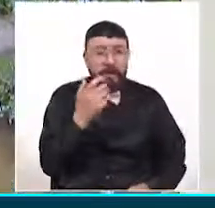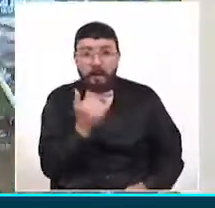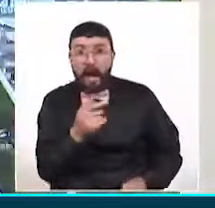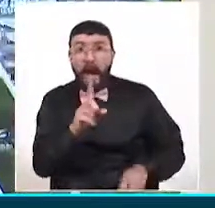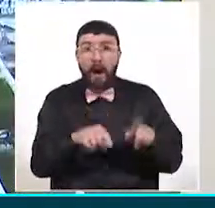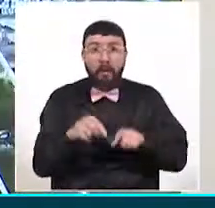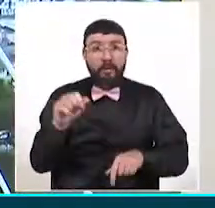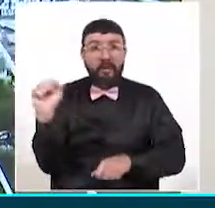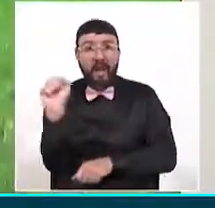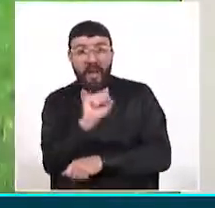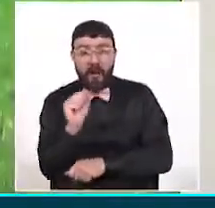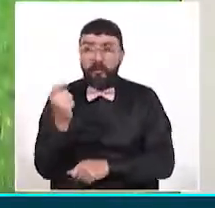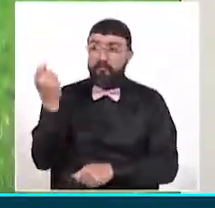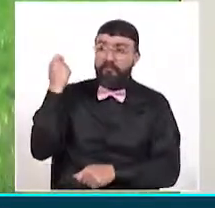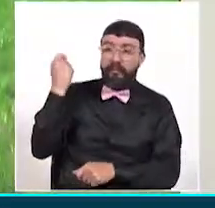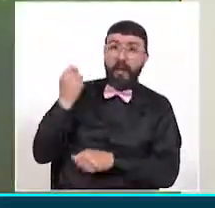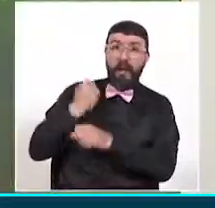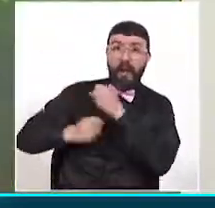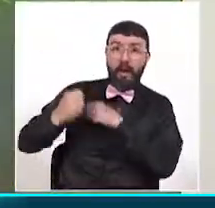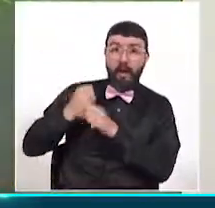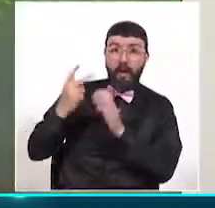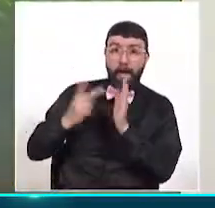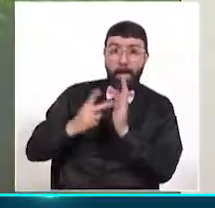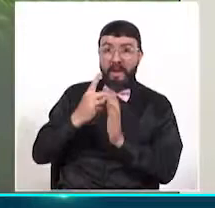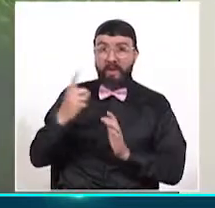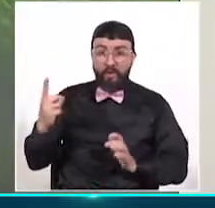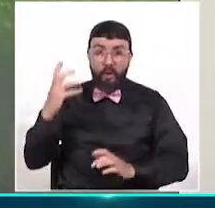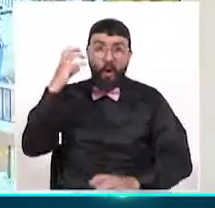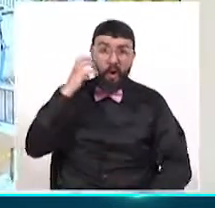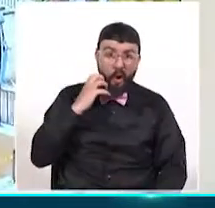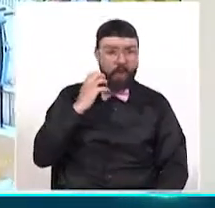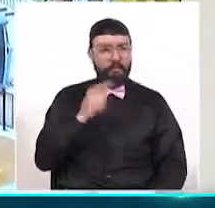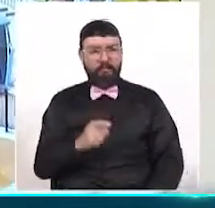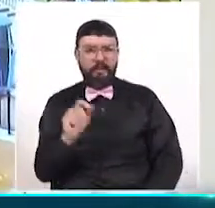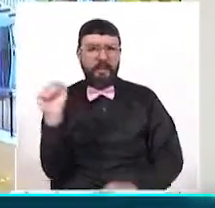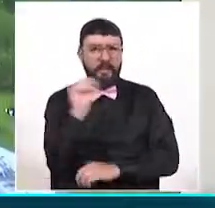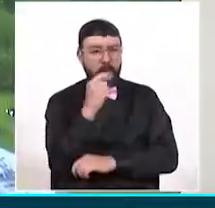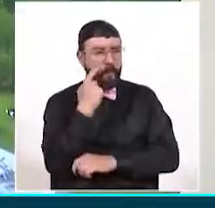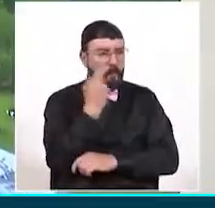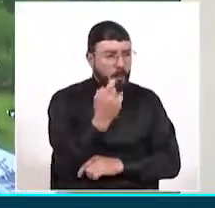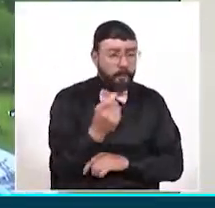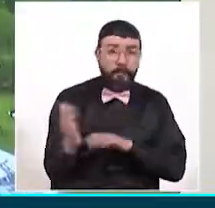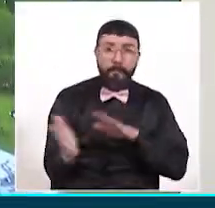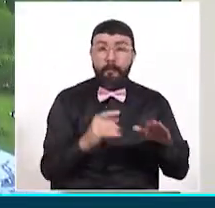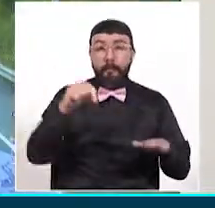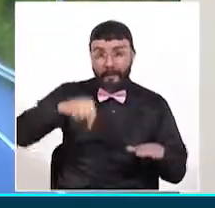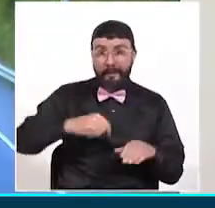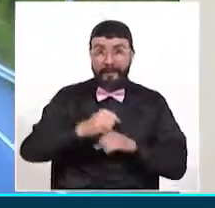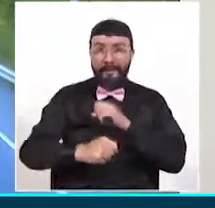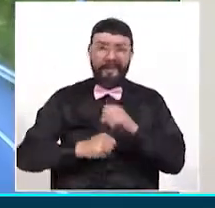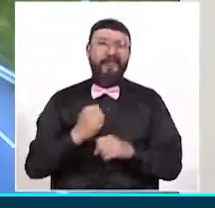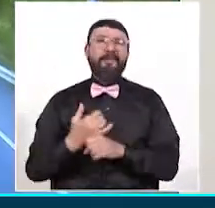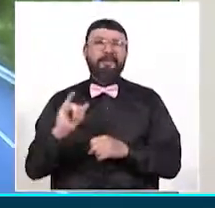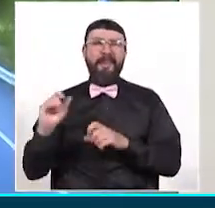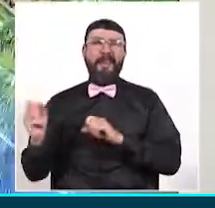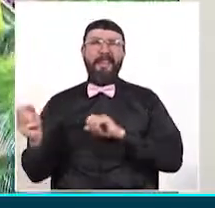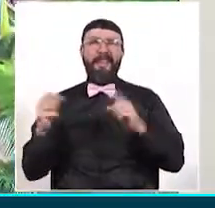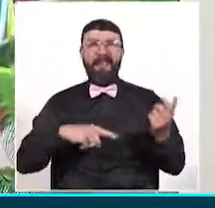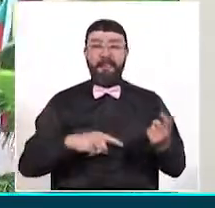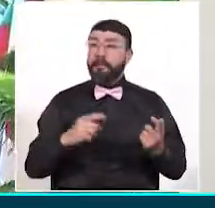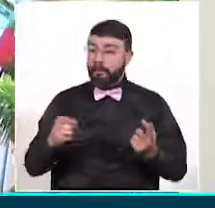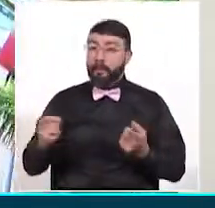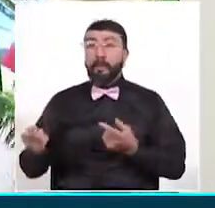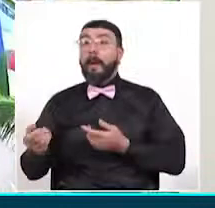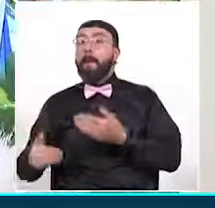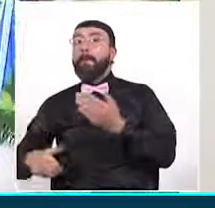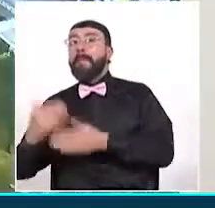hurtados durante el 2021. Además, en el departamento del Quindío ya está todo listo para recibir las dosis o las